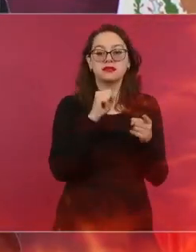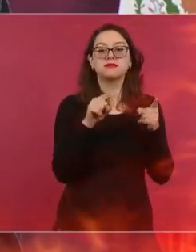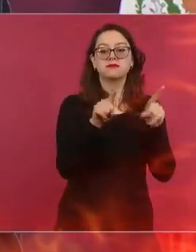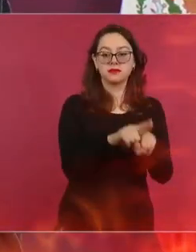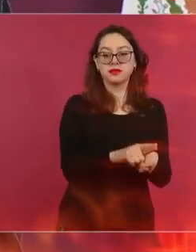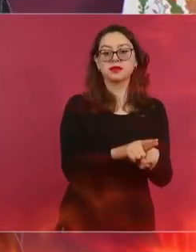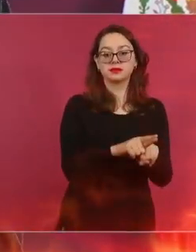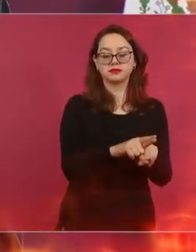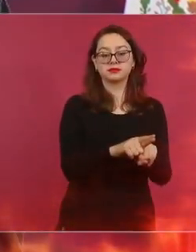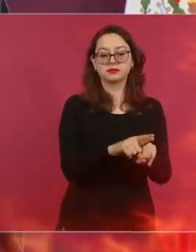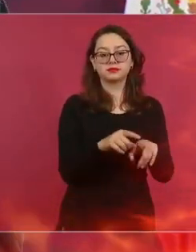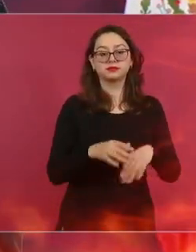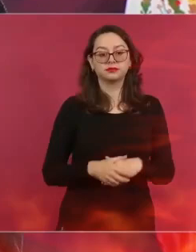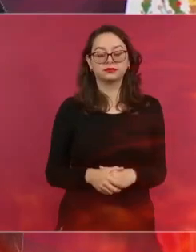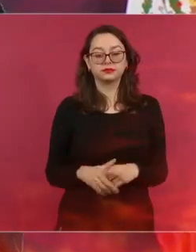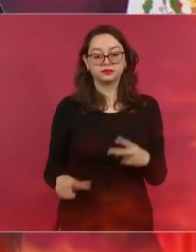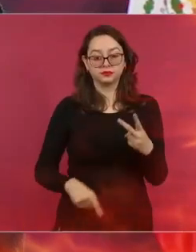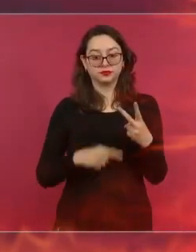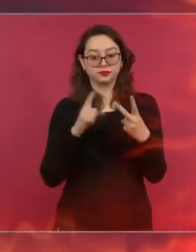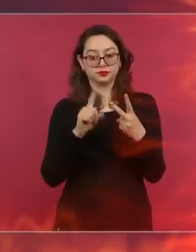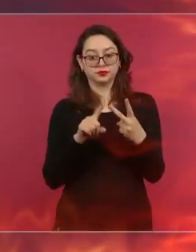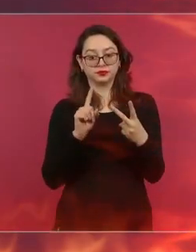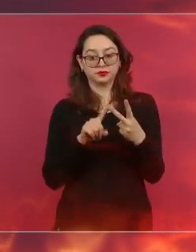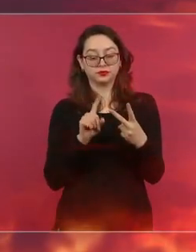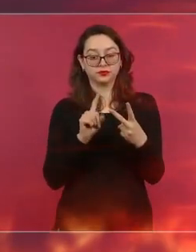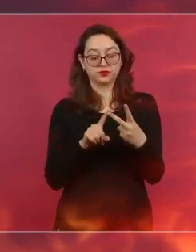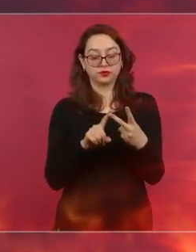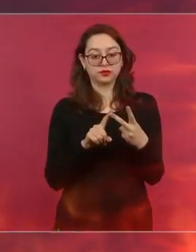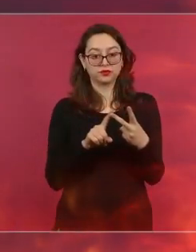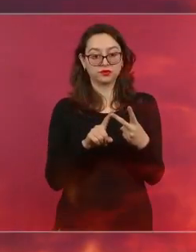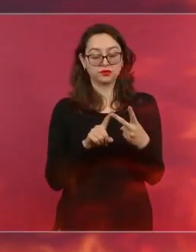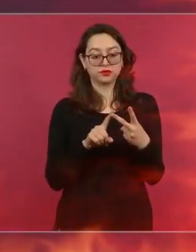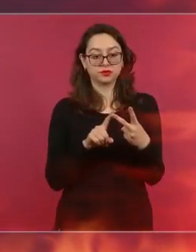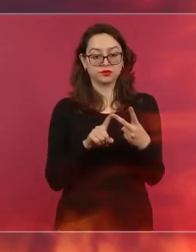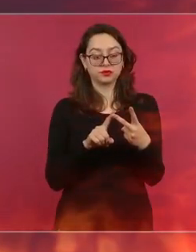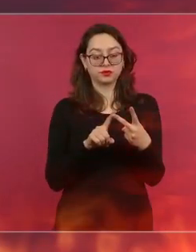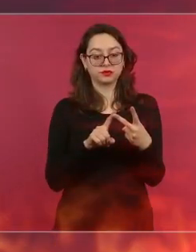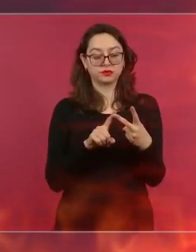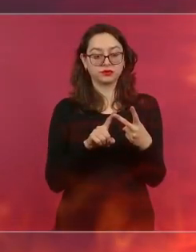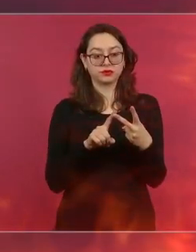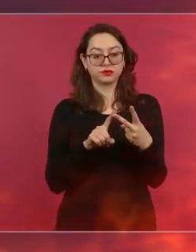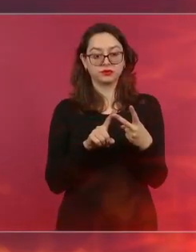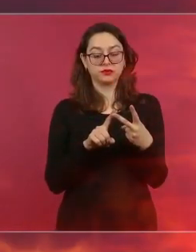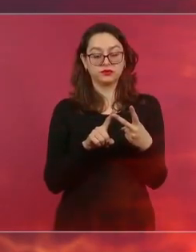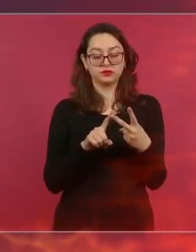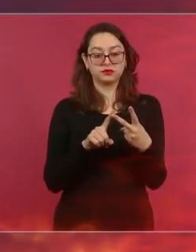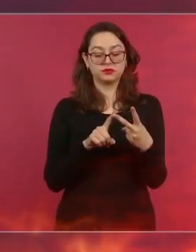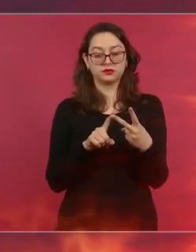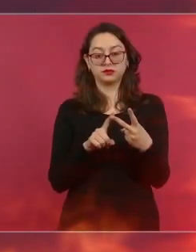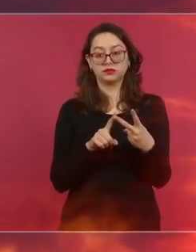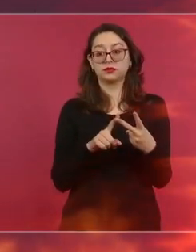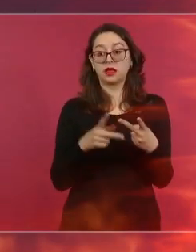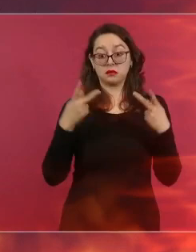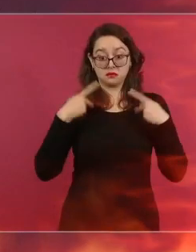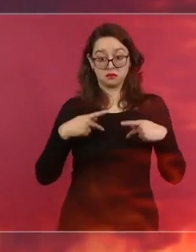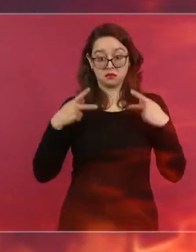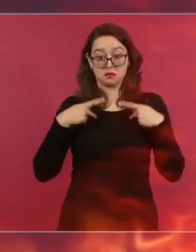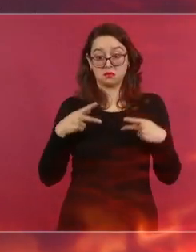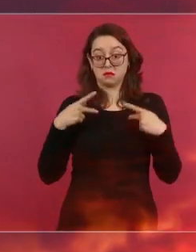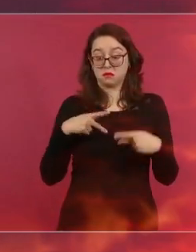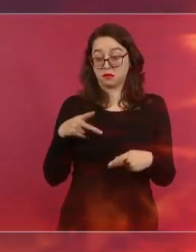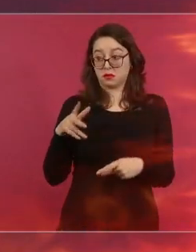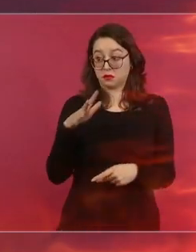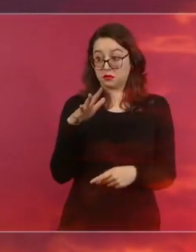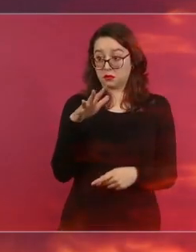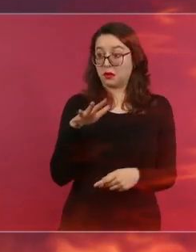Van a incorporar a 10 mil jóvenes más. Se van a contratar del programa Jóvenes Construyendo el Futuro para realizar